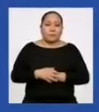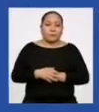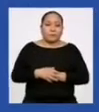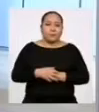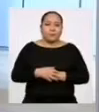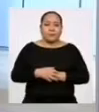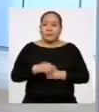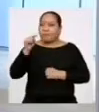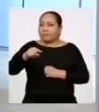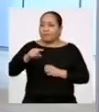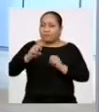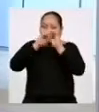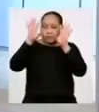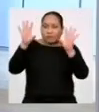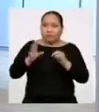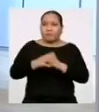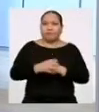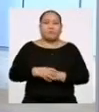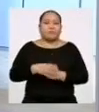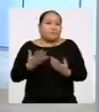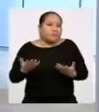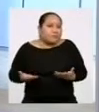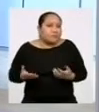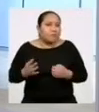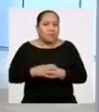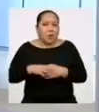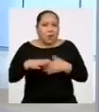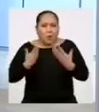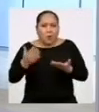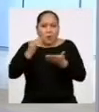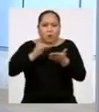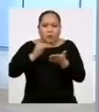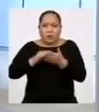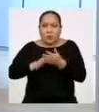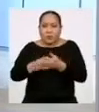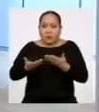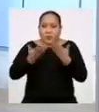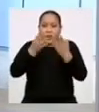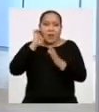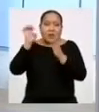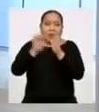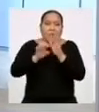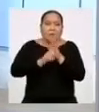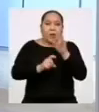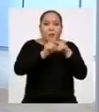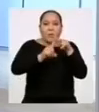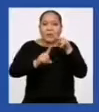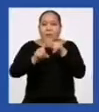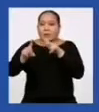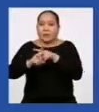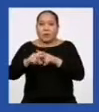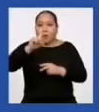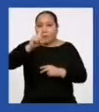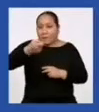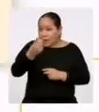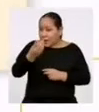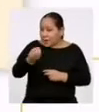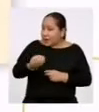Me queda clarísimo Entonces, puedo volver a nuestro ejemplo donde aparecía un 1000